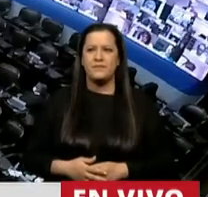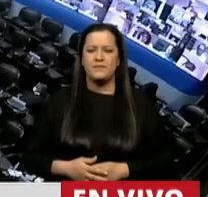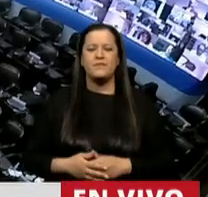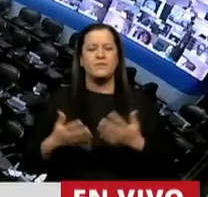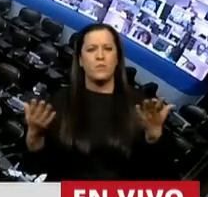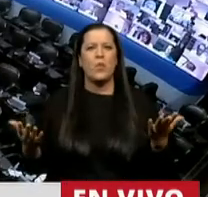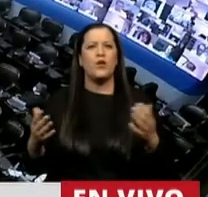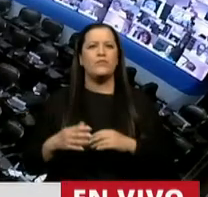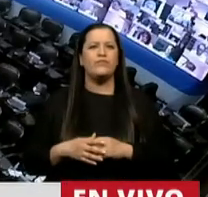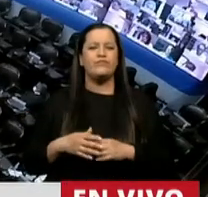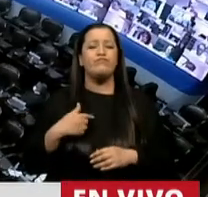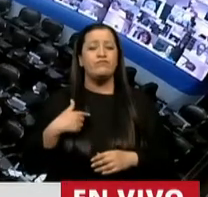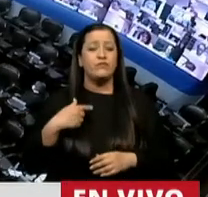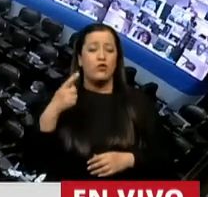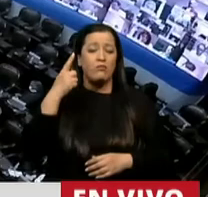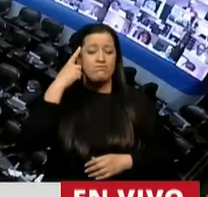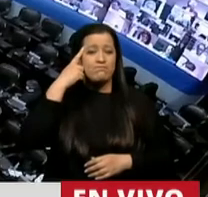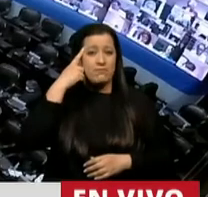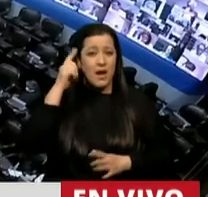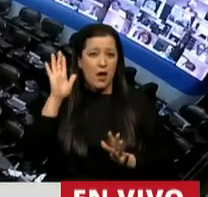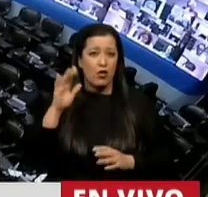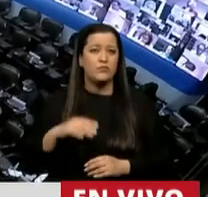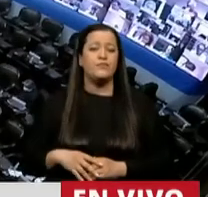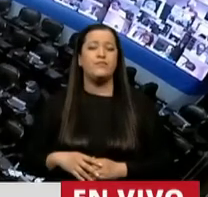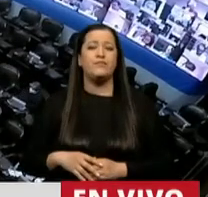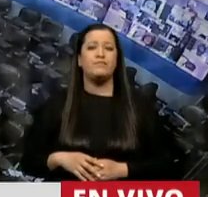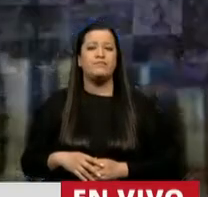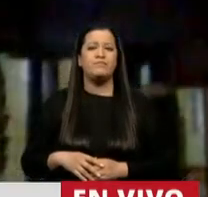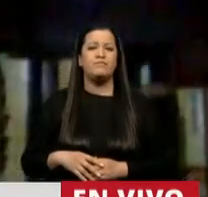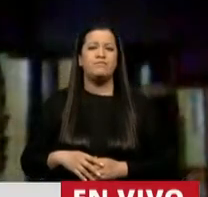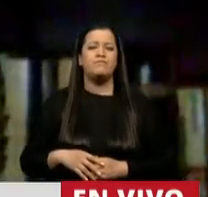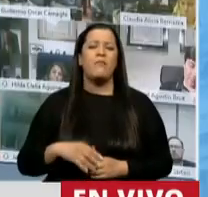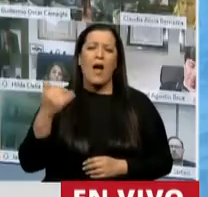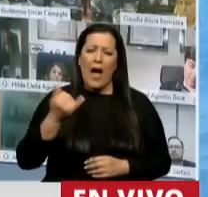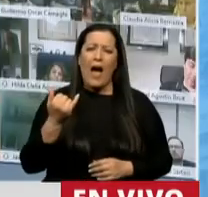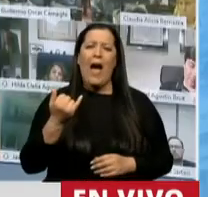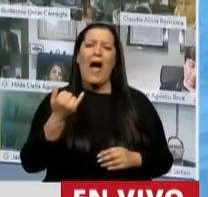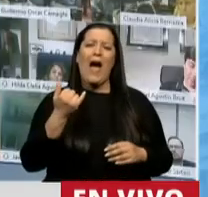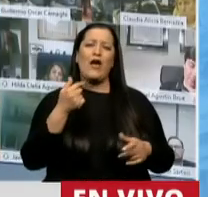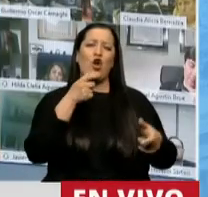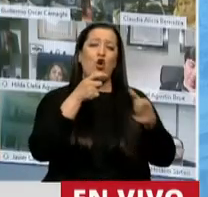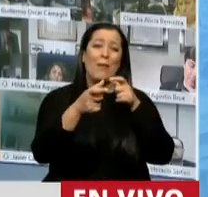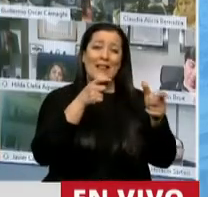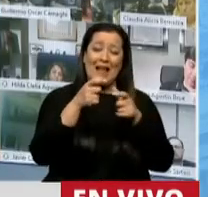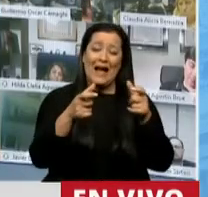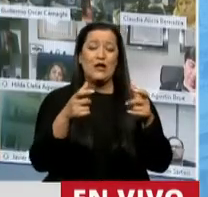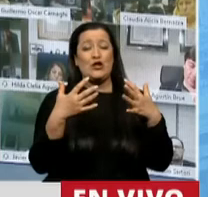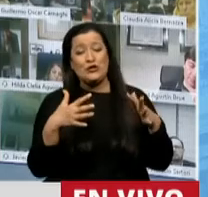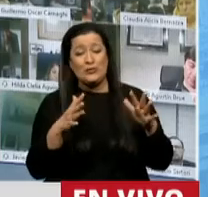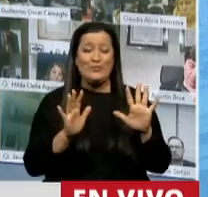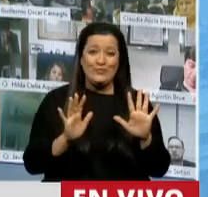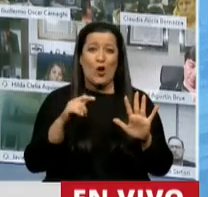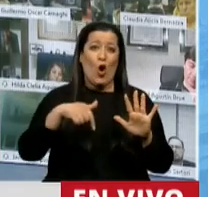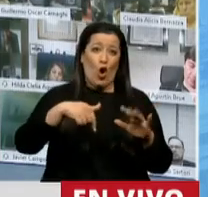Bueno, creo que más allá de algunos comentarios insidiosos que han habido durante el día,